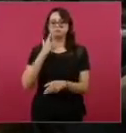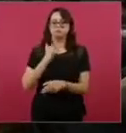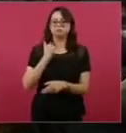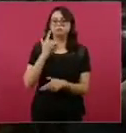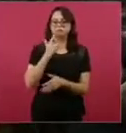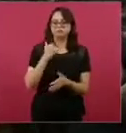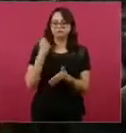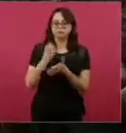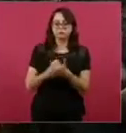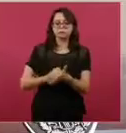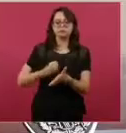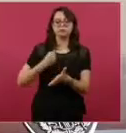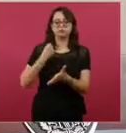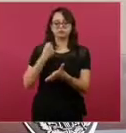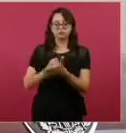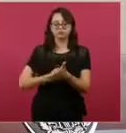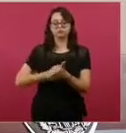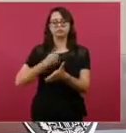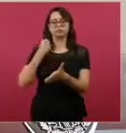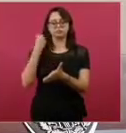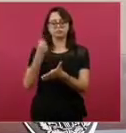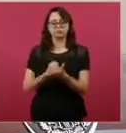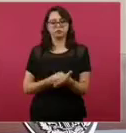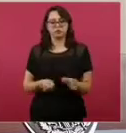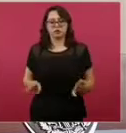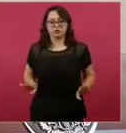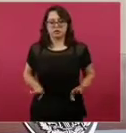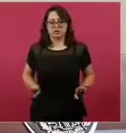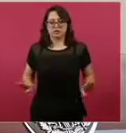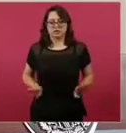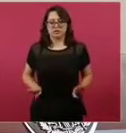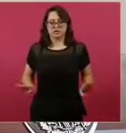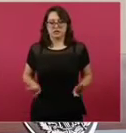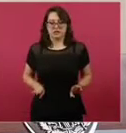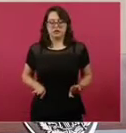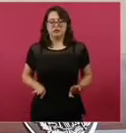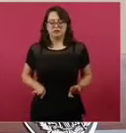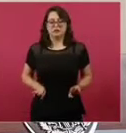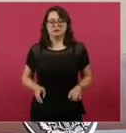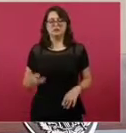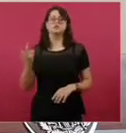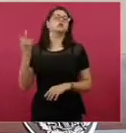actuación política.